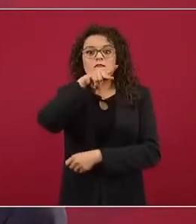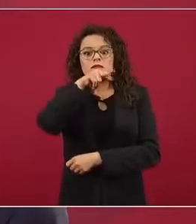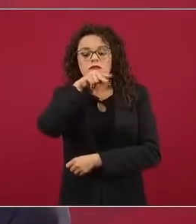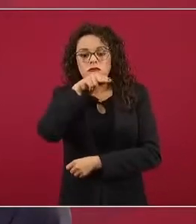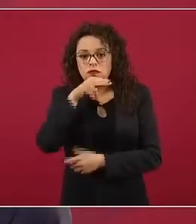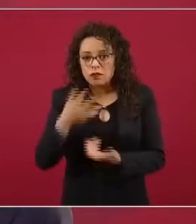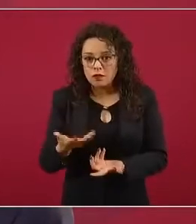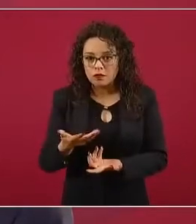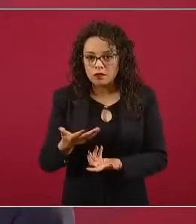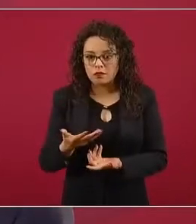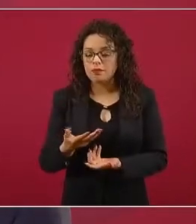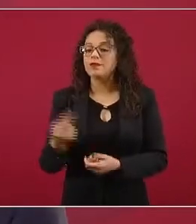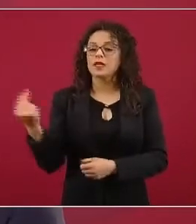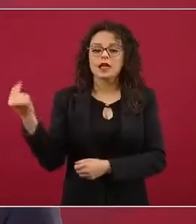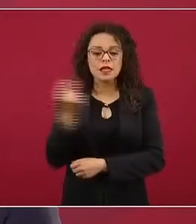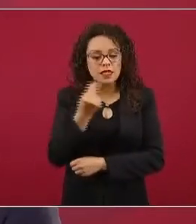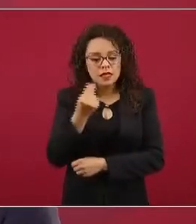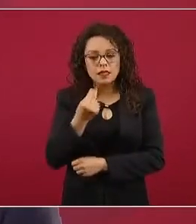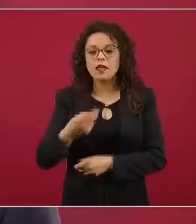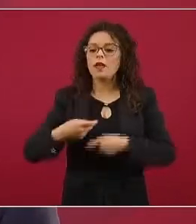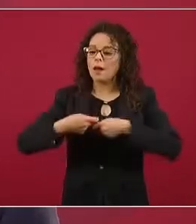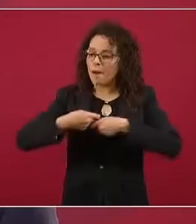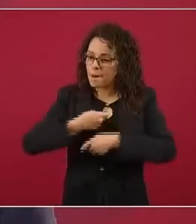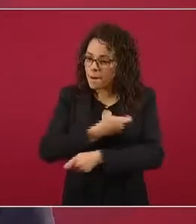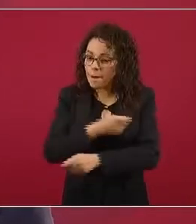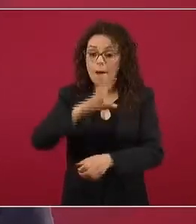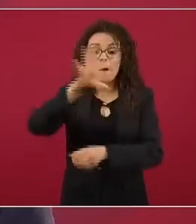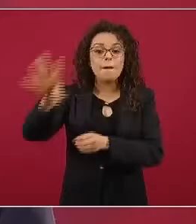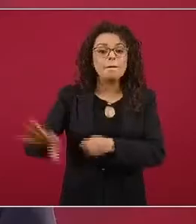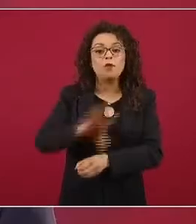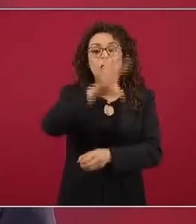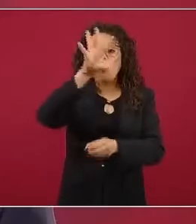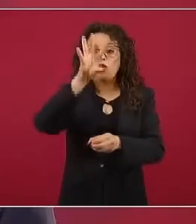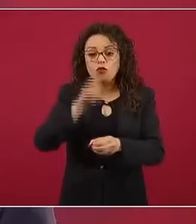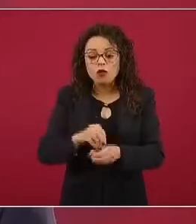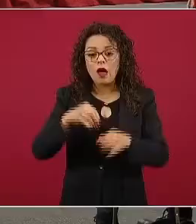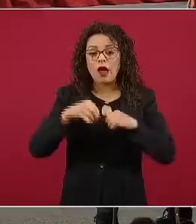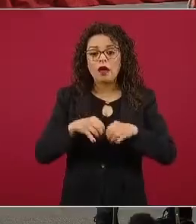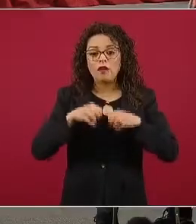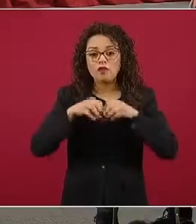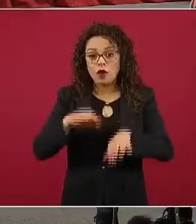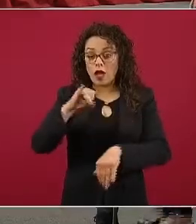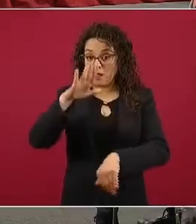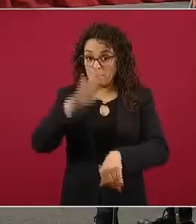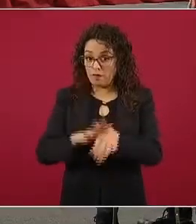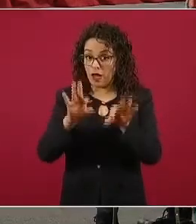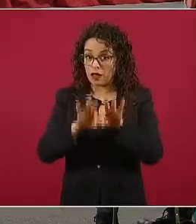contenido completo de la información, sobre todo cuando es técnica, cuando es científica.